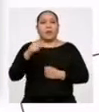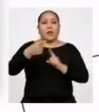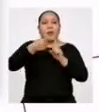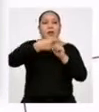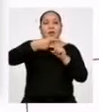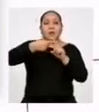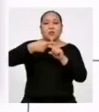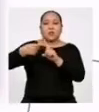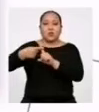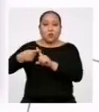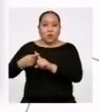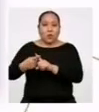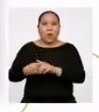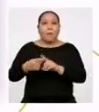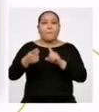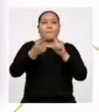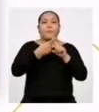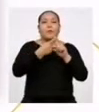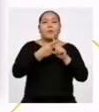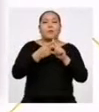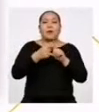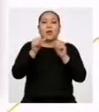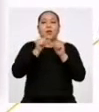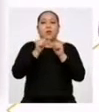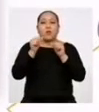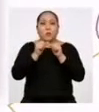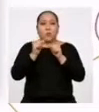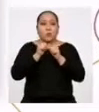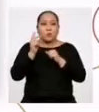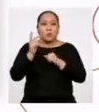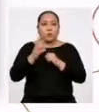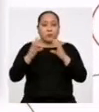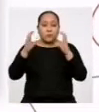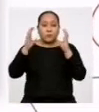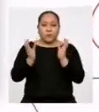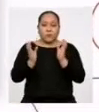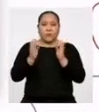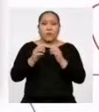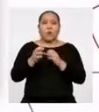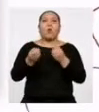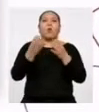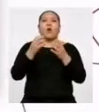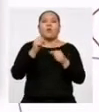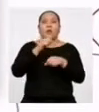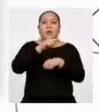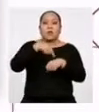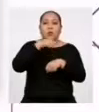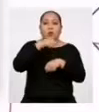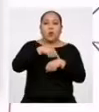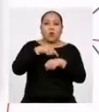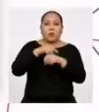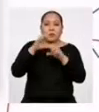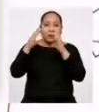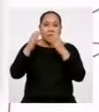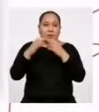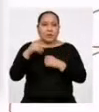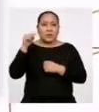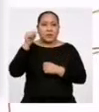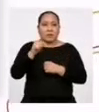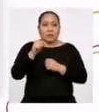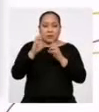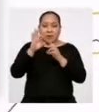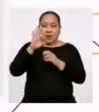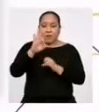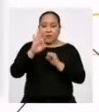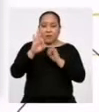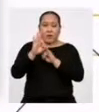suma de multiplicar el número de docentes por intervalo de hora de clase, que vendría a ser la frecuencia absoluta F